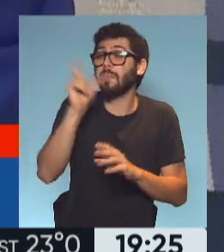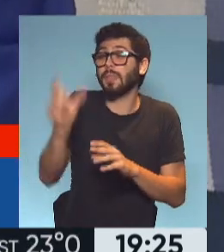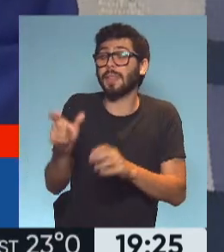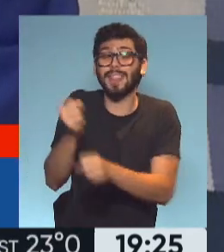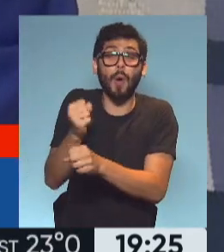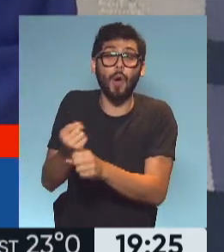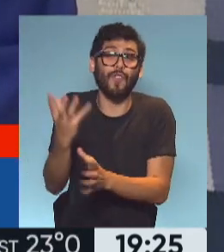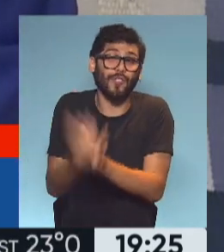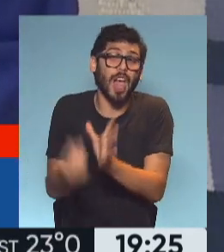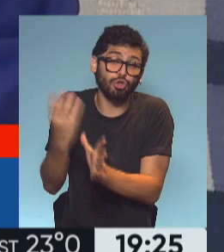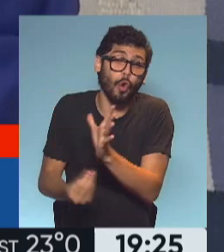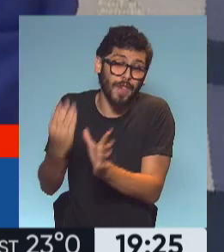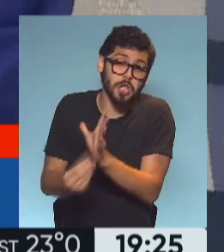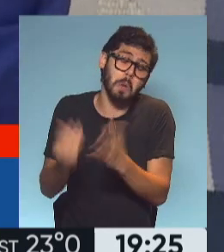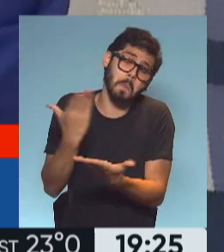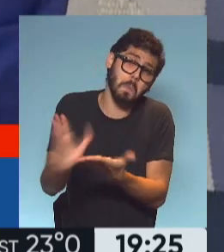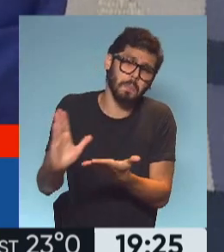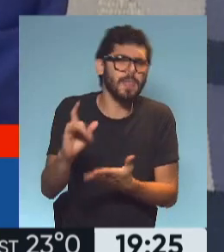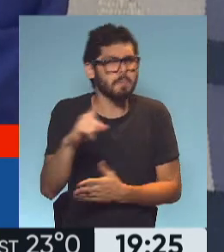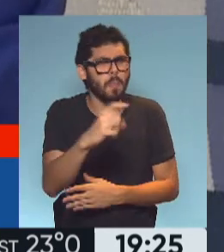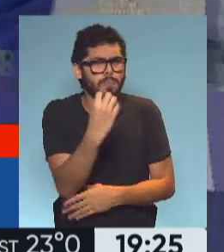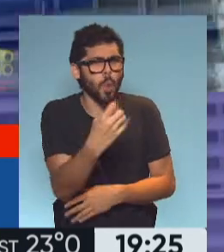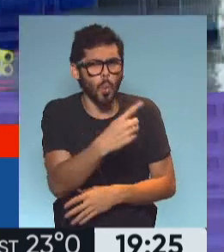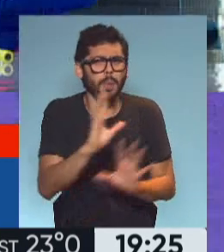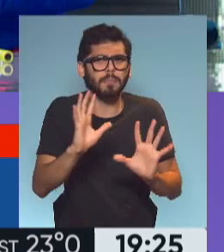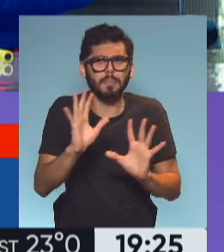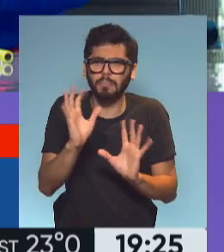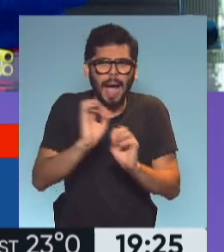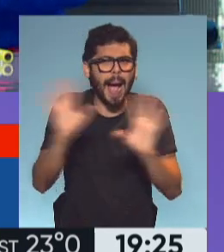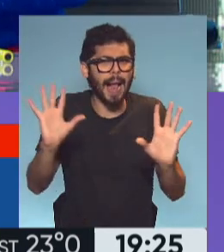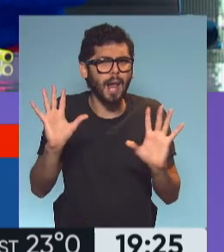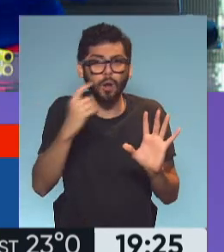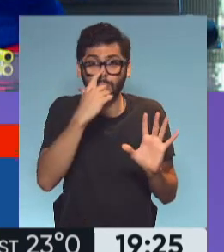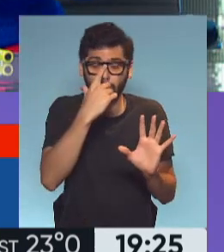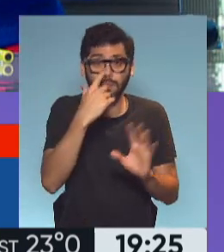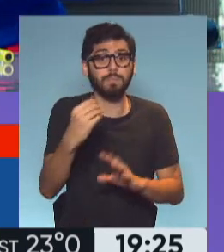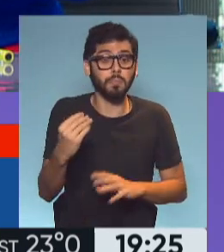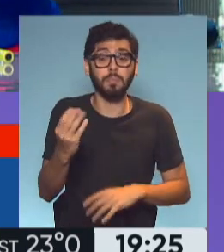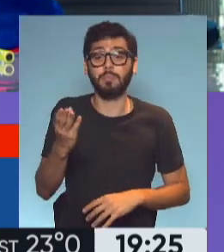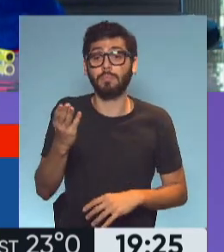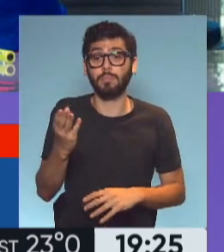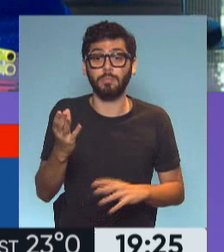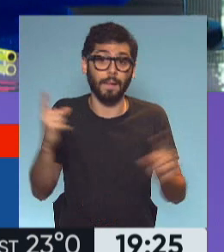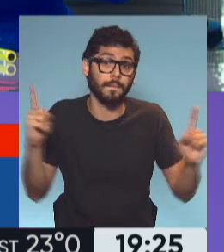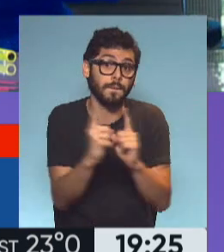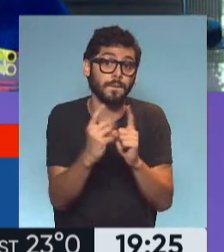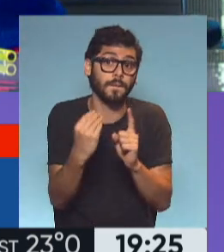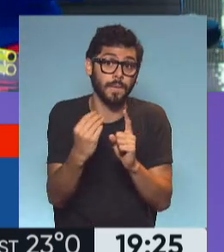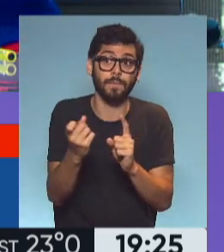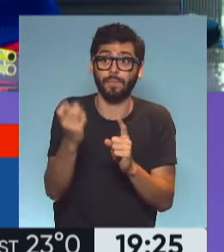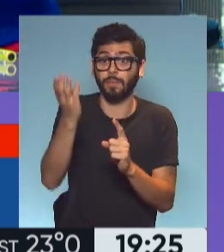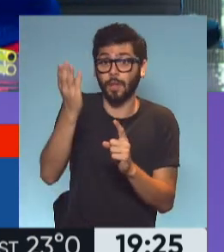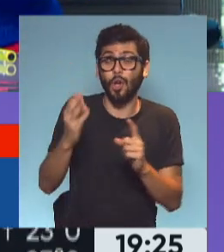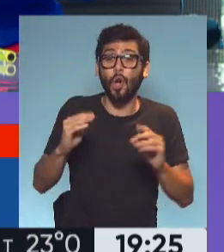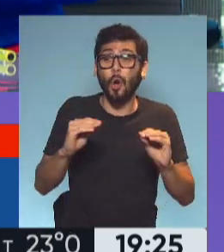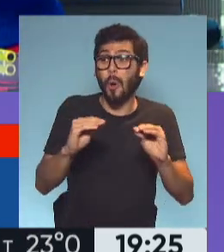todos lados. Bueno, eso es central. Está bien que lo marques y que lo resaltes, Ariel, porque estamos hablando que básicamente se lo estaban presionando